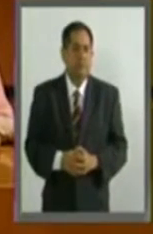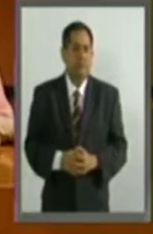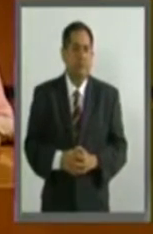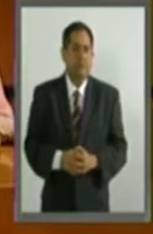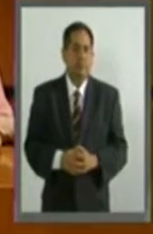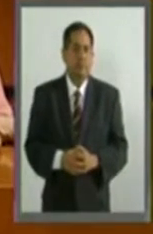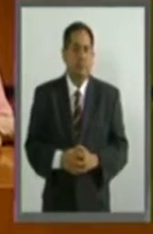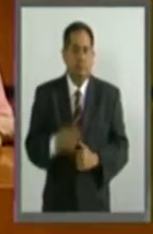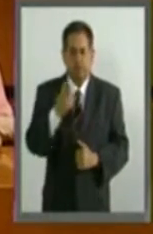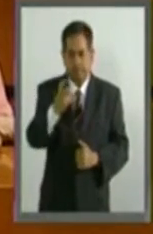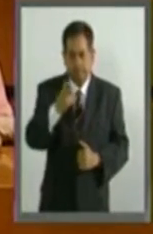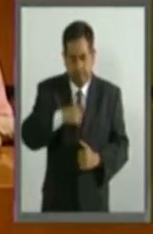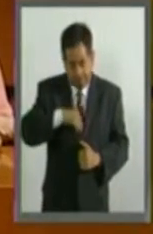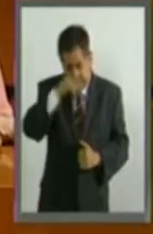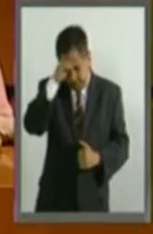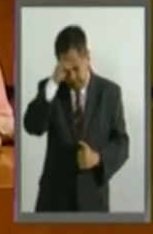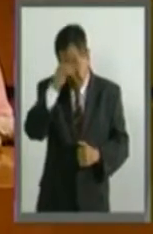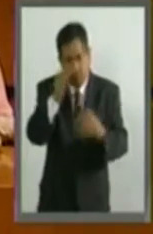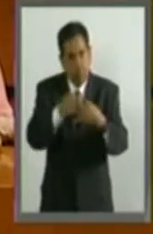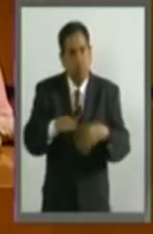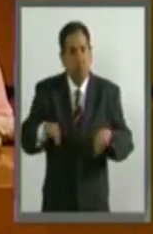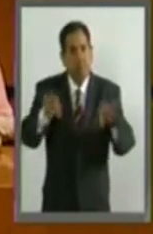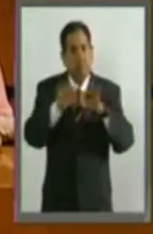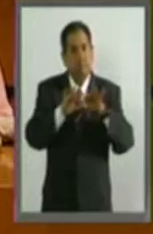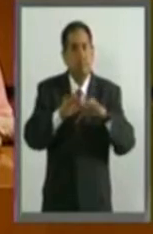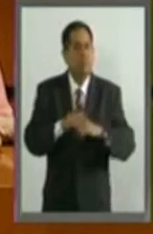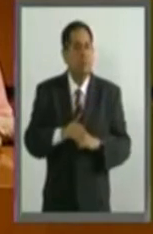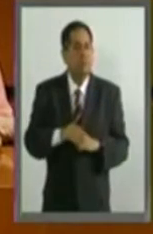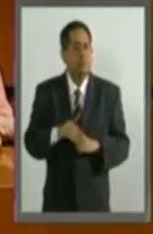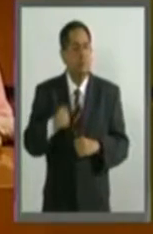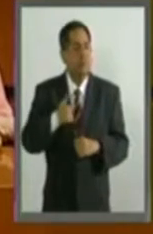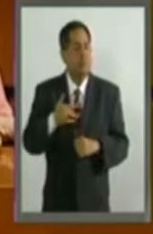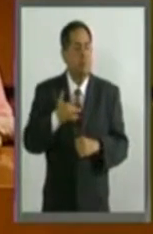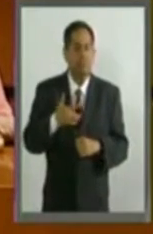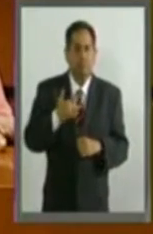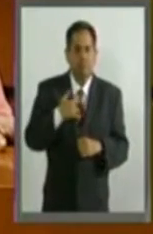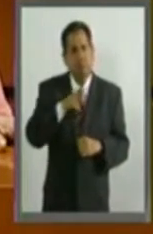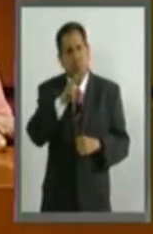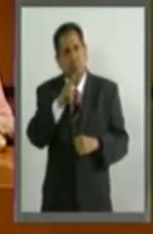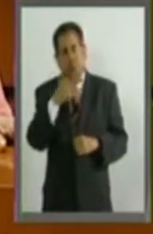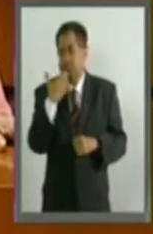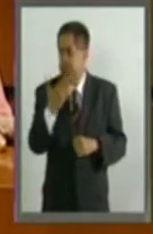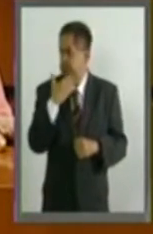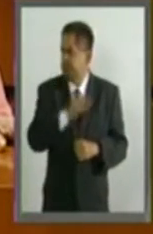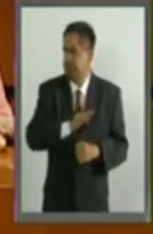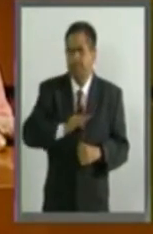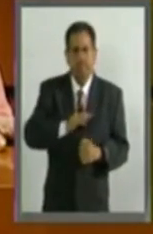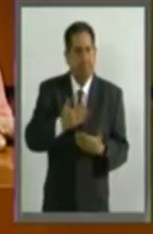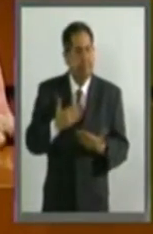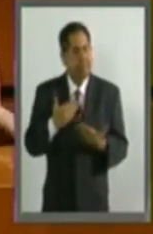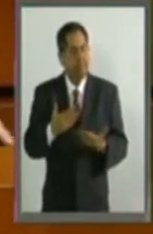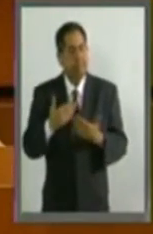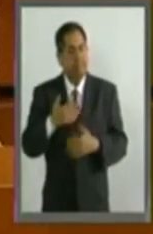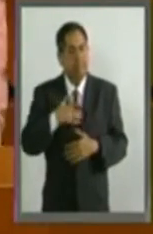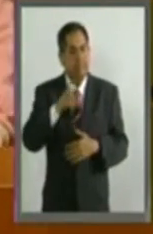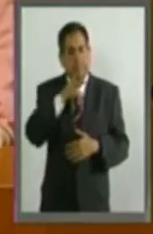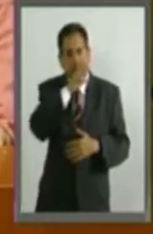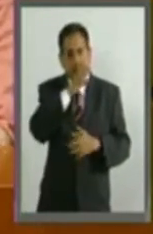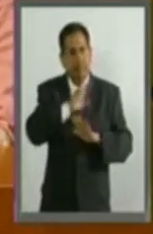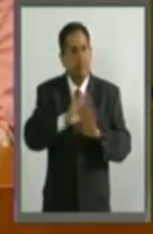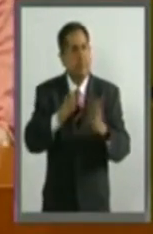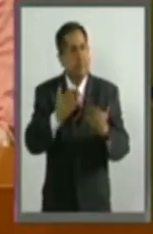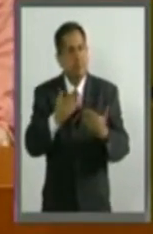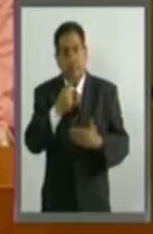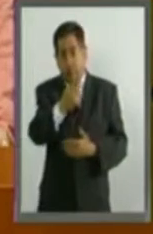Por ello me parece que es importante, y a mí me dio mucho gusto escucharlo, ha sido parte de nuestras preocupaciones, que haya